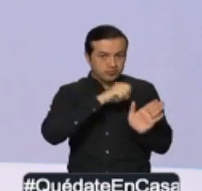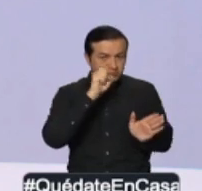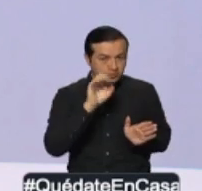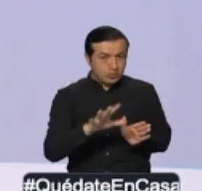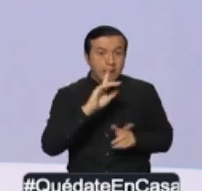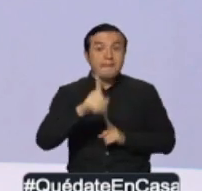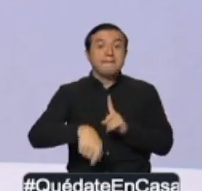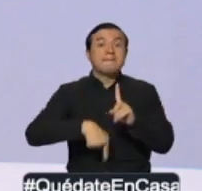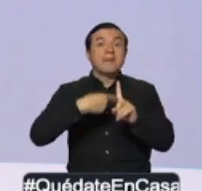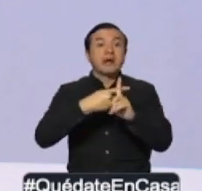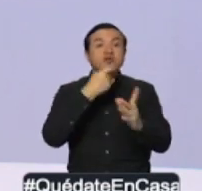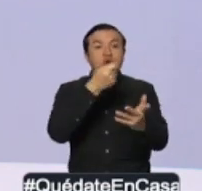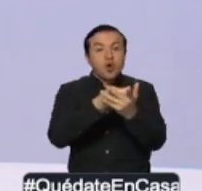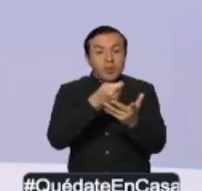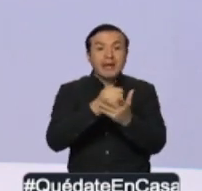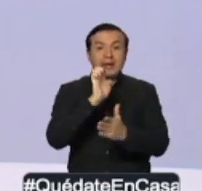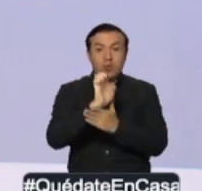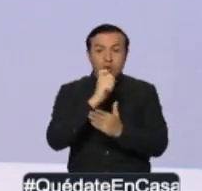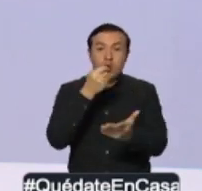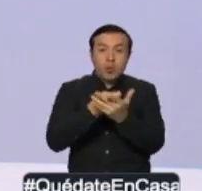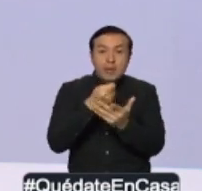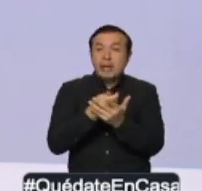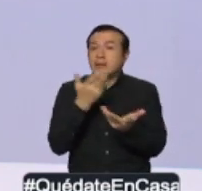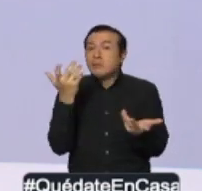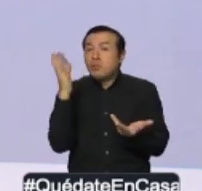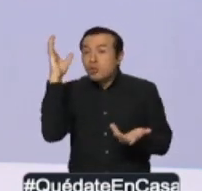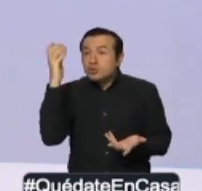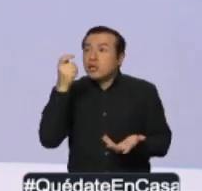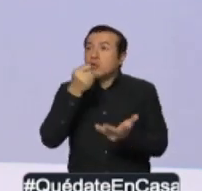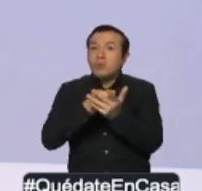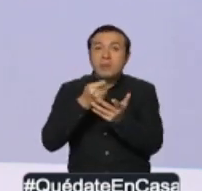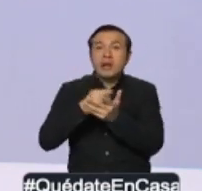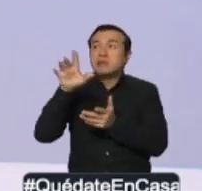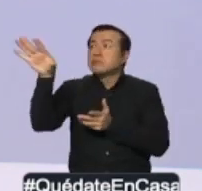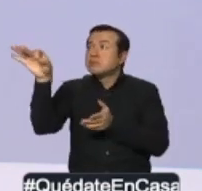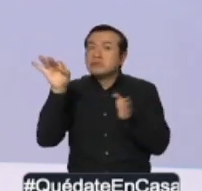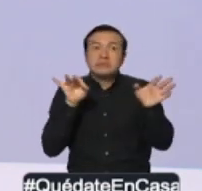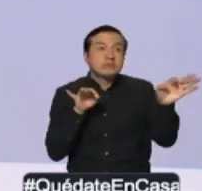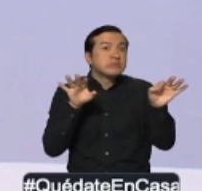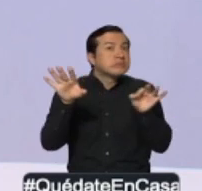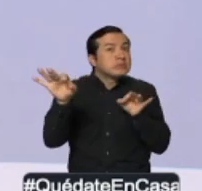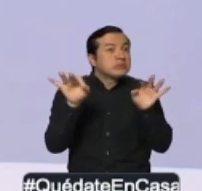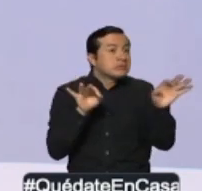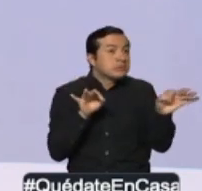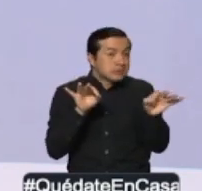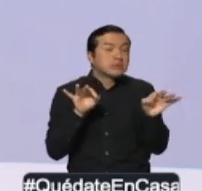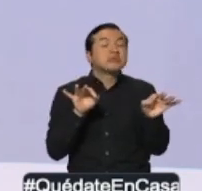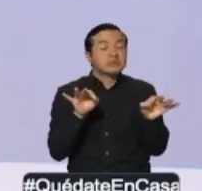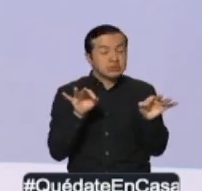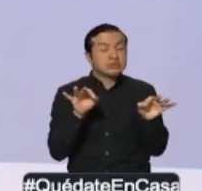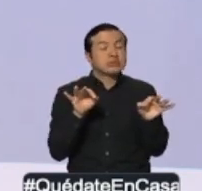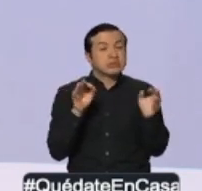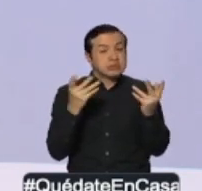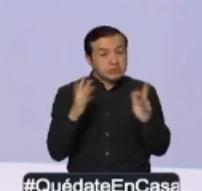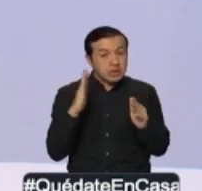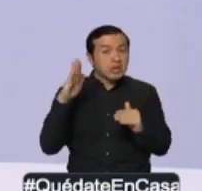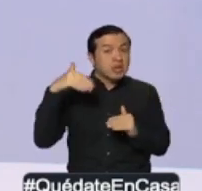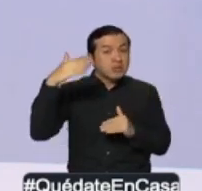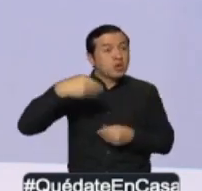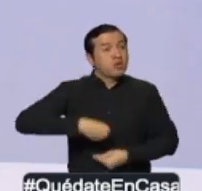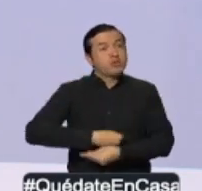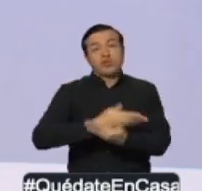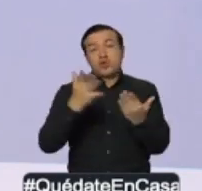más las adquisiciones que estamos tratando de consolidar en una sola compra central y después distribuir